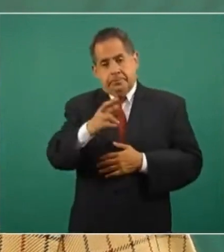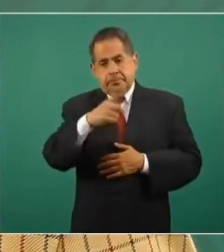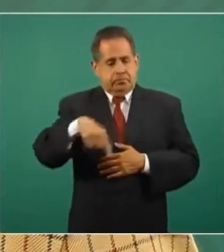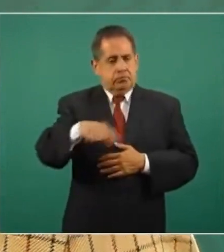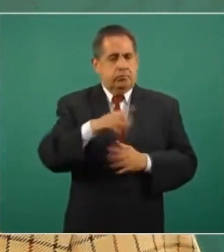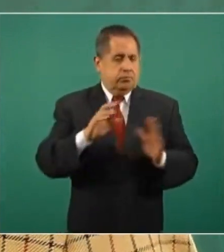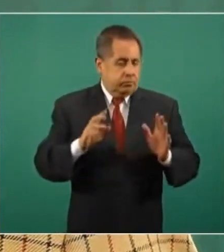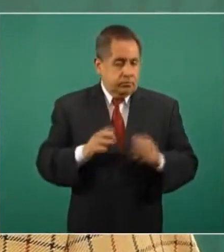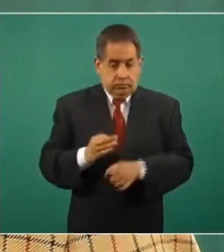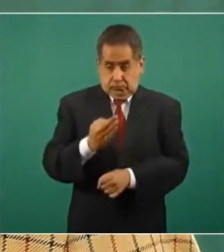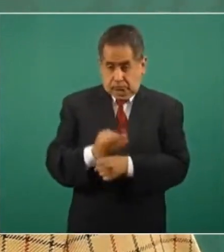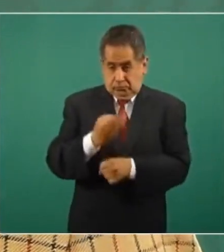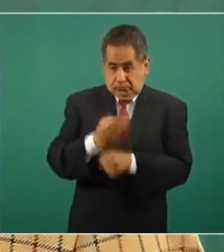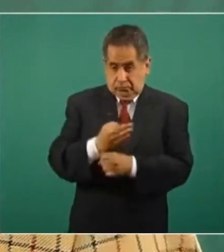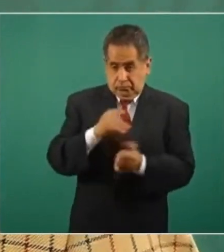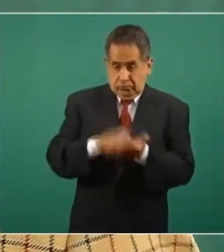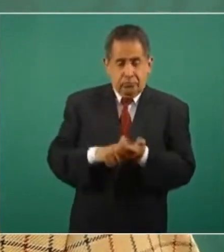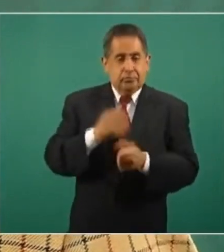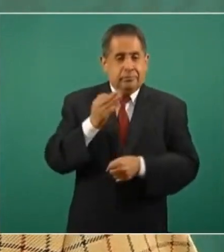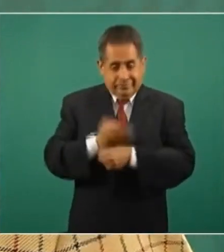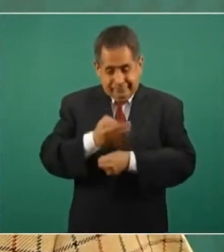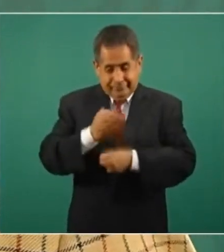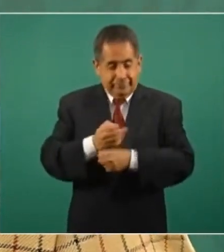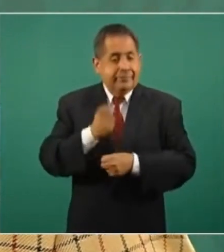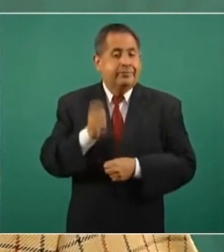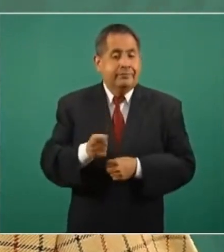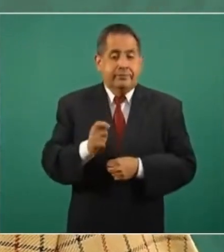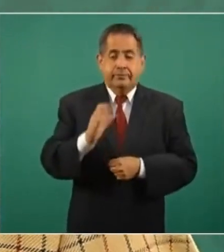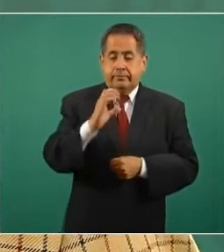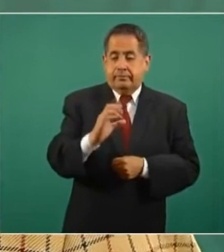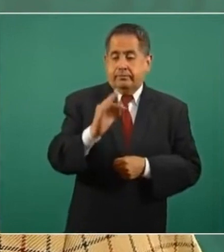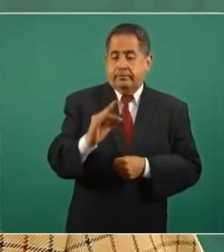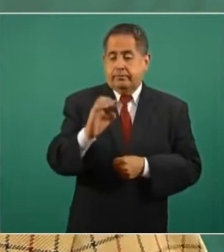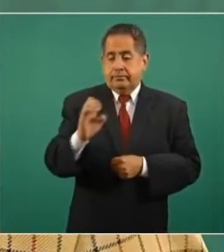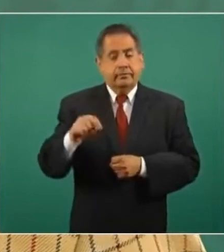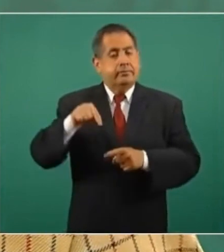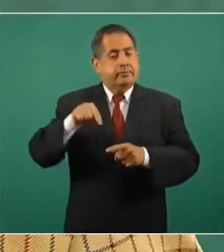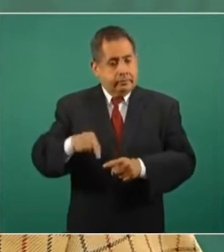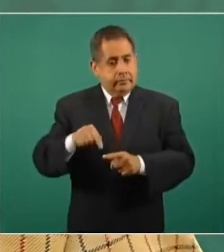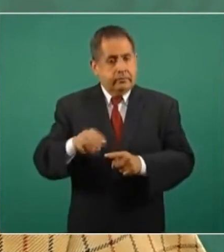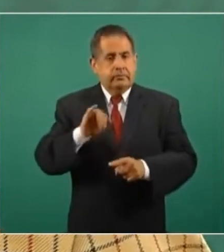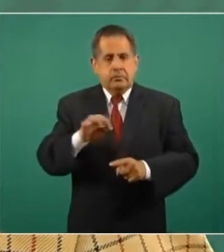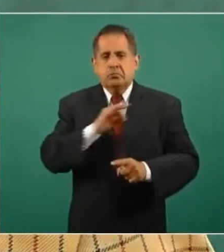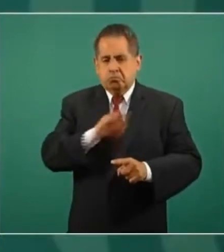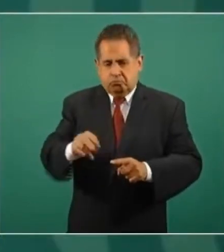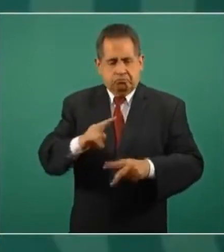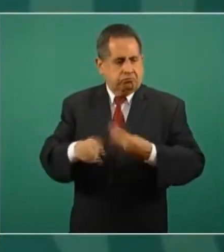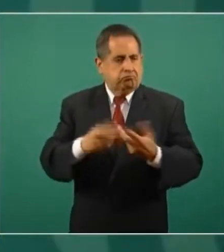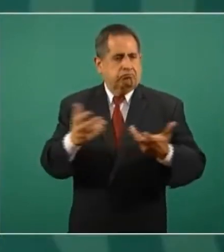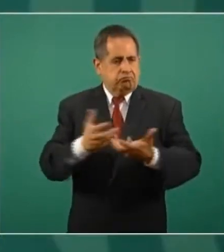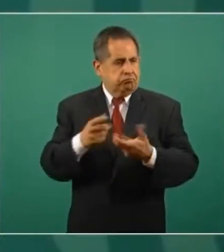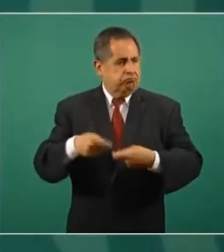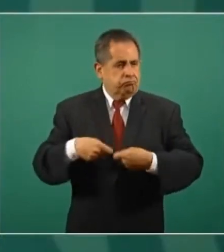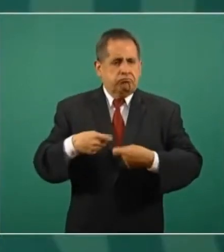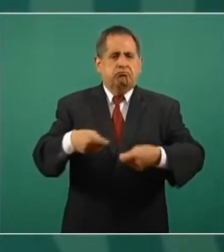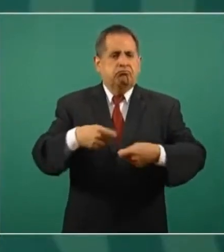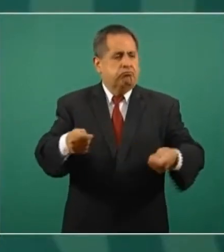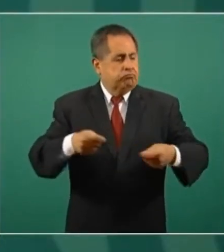que en este momento la Comisión Federal de Electricidad sí puede, sí puede